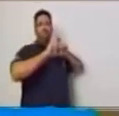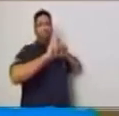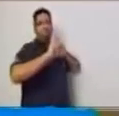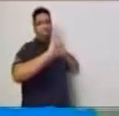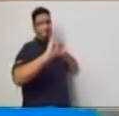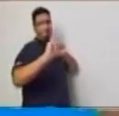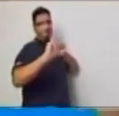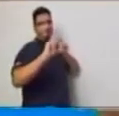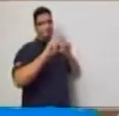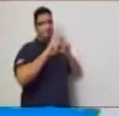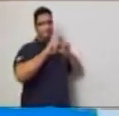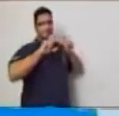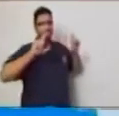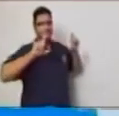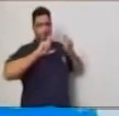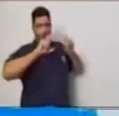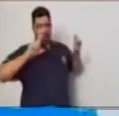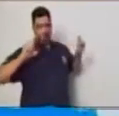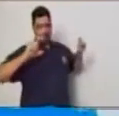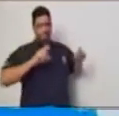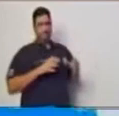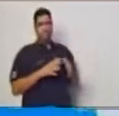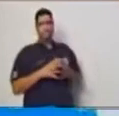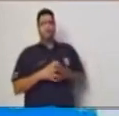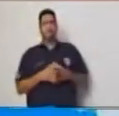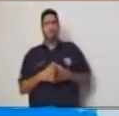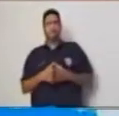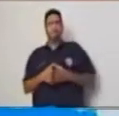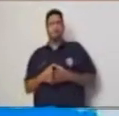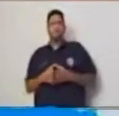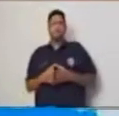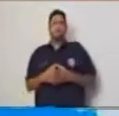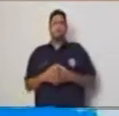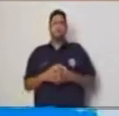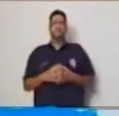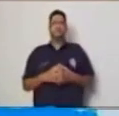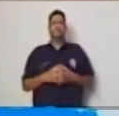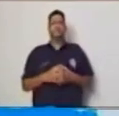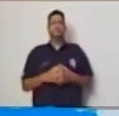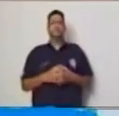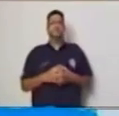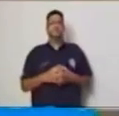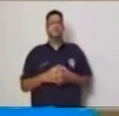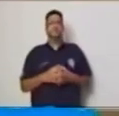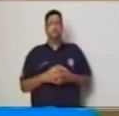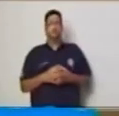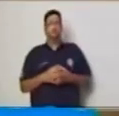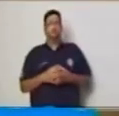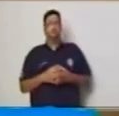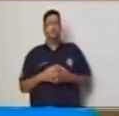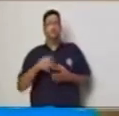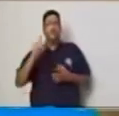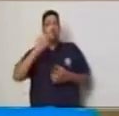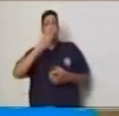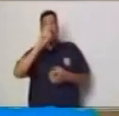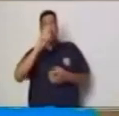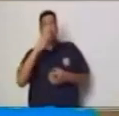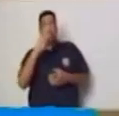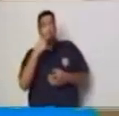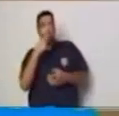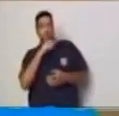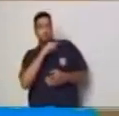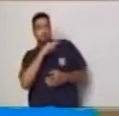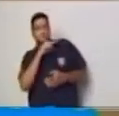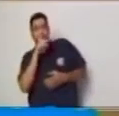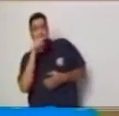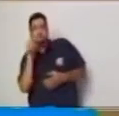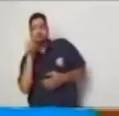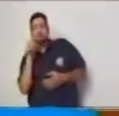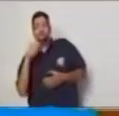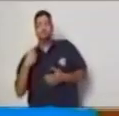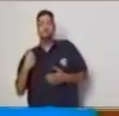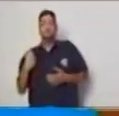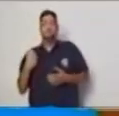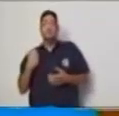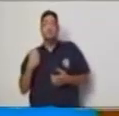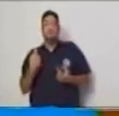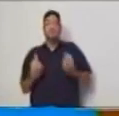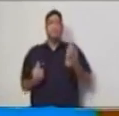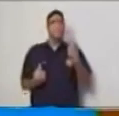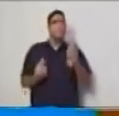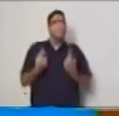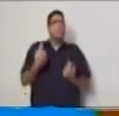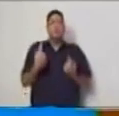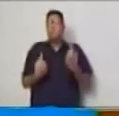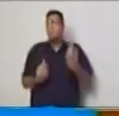al tema generador? La pregunta número 3 dice ¿Cuál